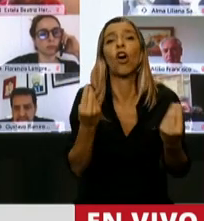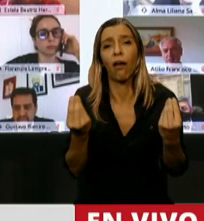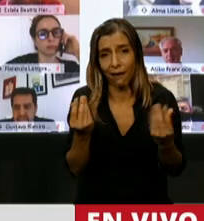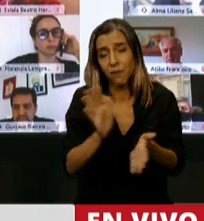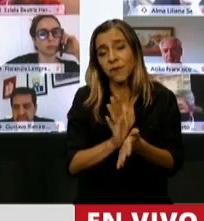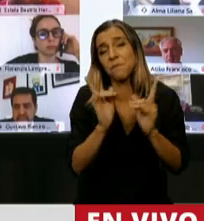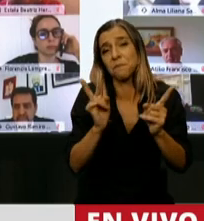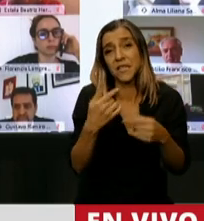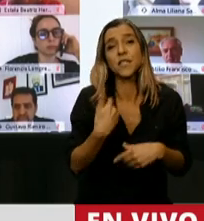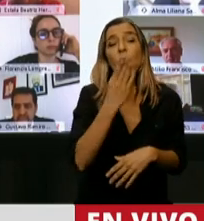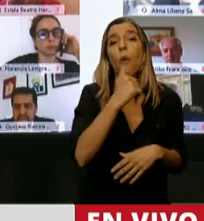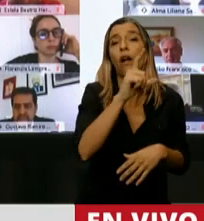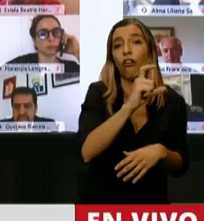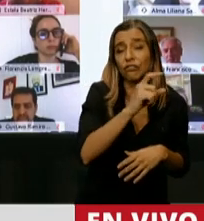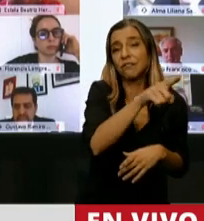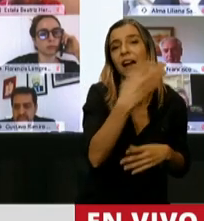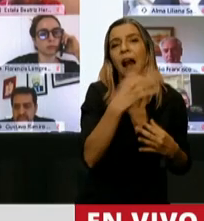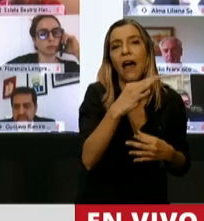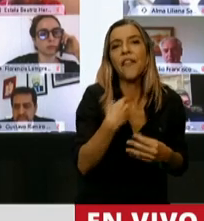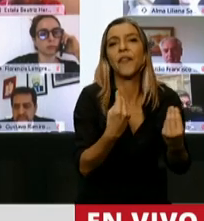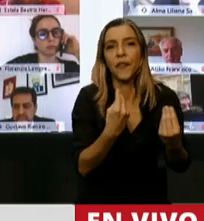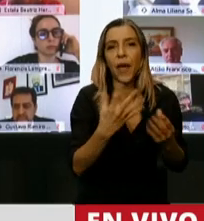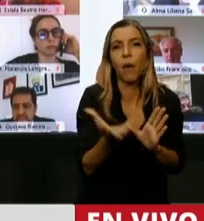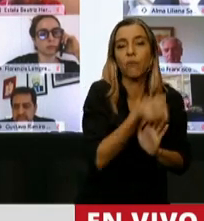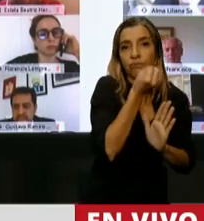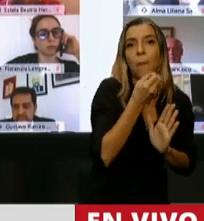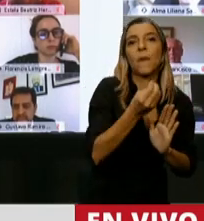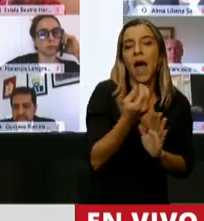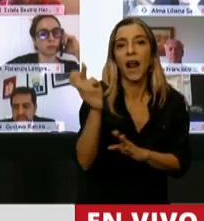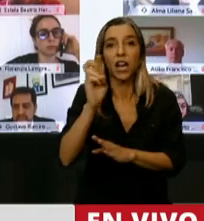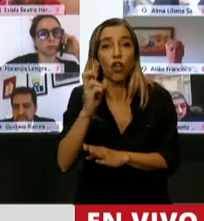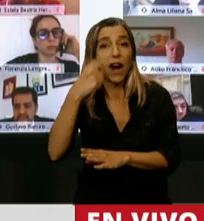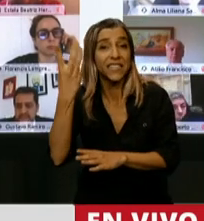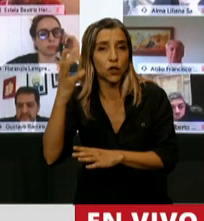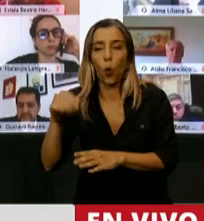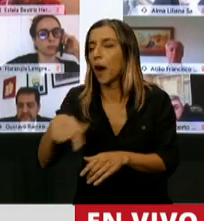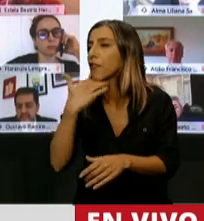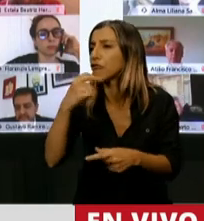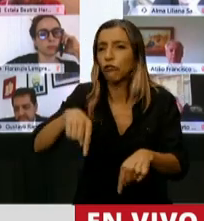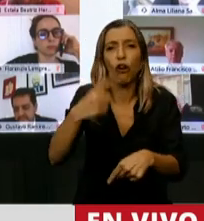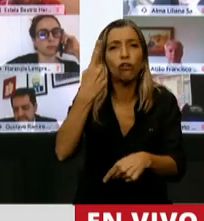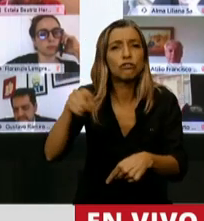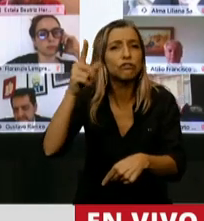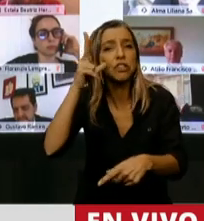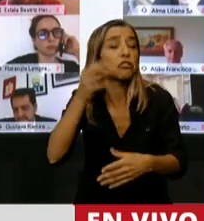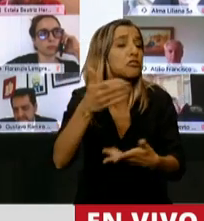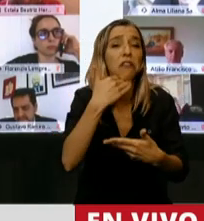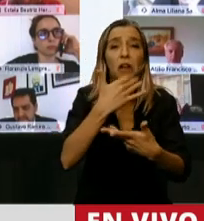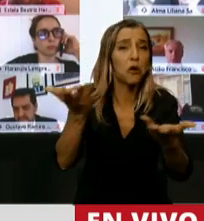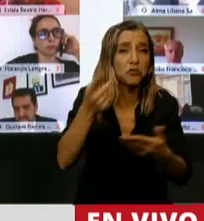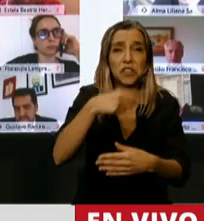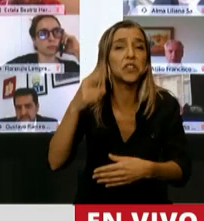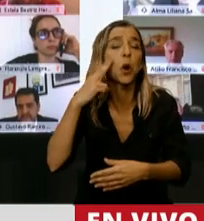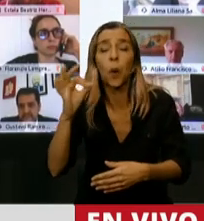que tiene que absorber el Banco Central para que esas LELICS no generen que el dólar de 140, no sé cuánto está hoy, 180, no sé, 190,